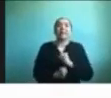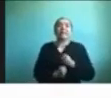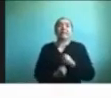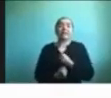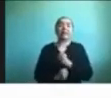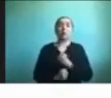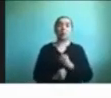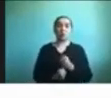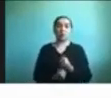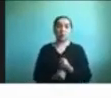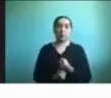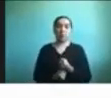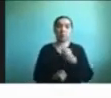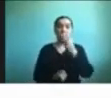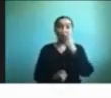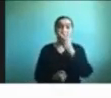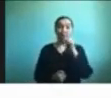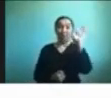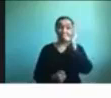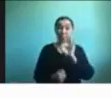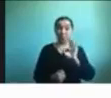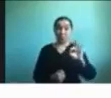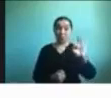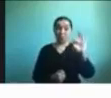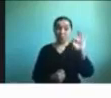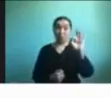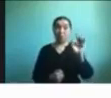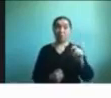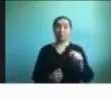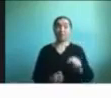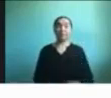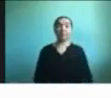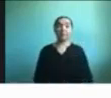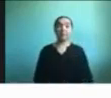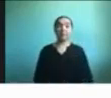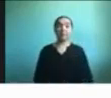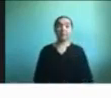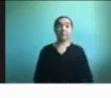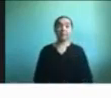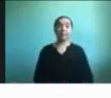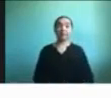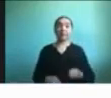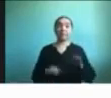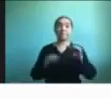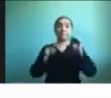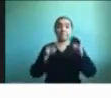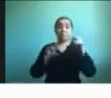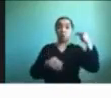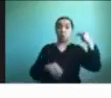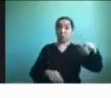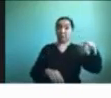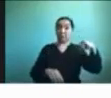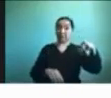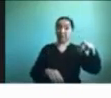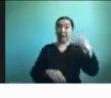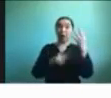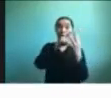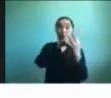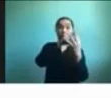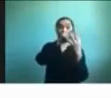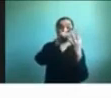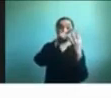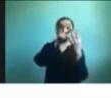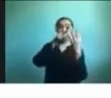el dibujo de esta presentación, aparece la misma noticia en el fondo cuatro veces y eso,